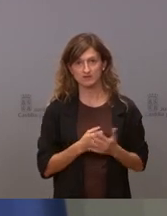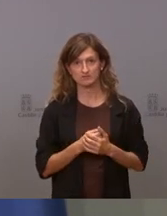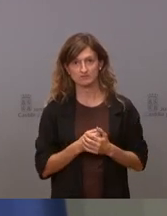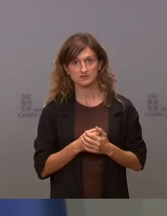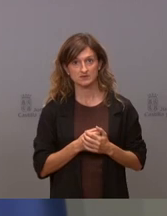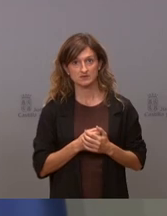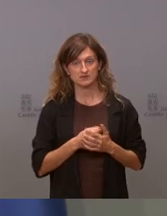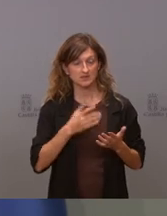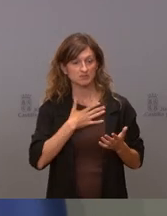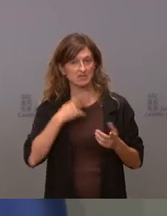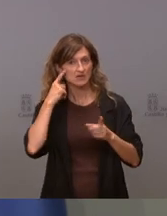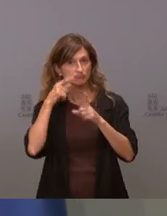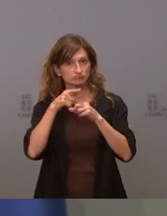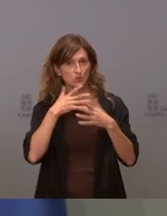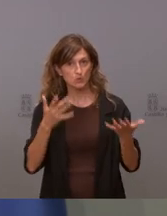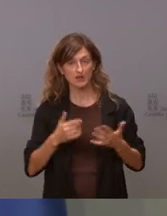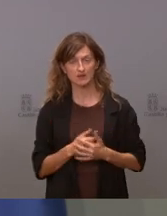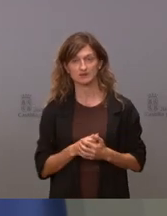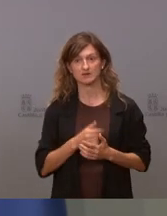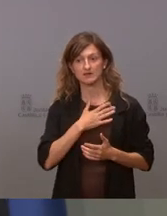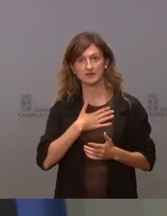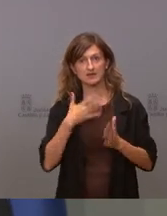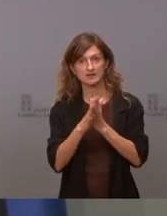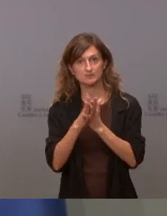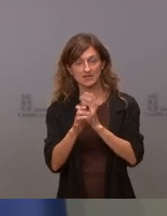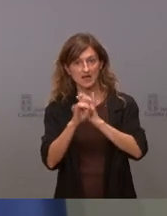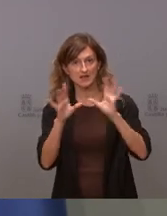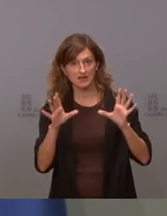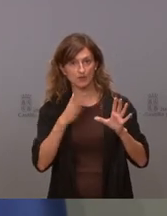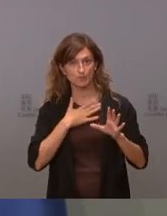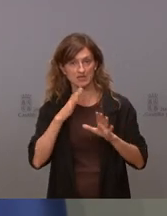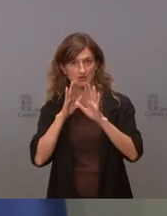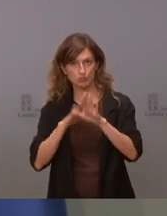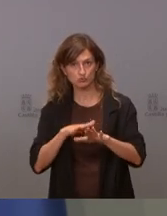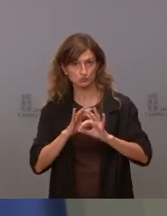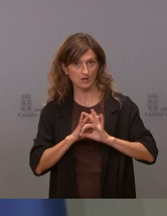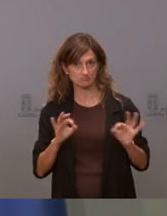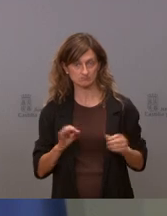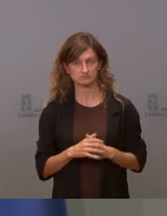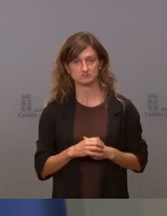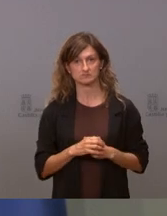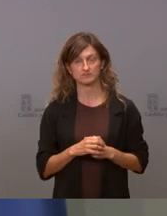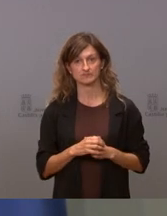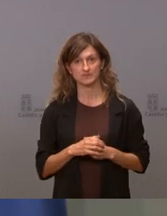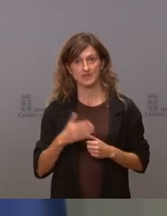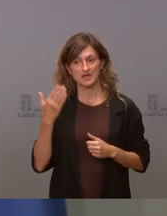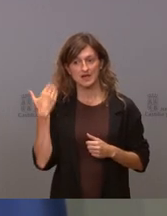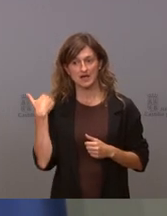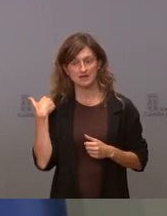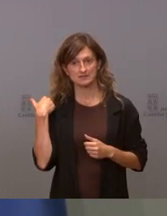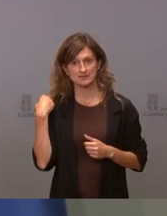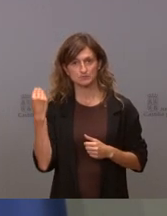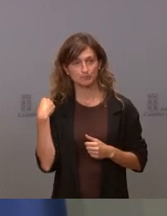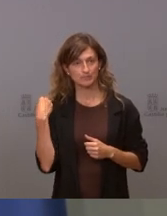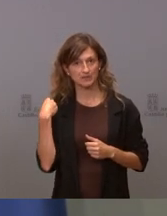había ocurrido y cuál era nuestra intención y que nuestra intención era dejar clara nuestra postura sobre este asunto antes me he una pregunta sobre